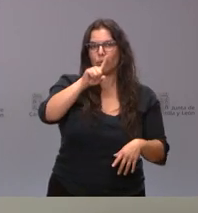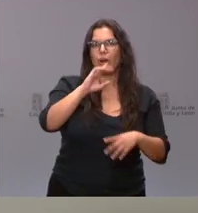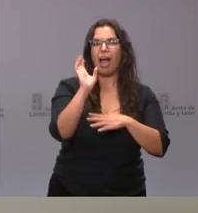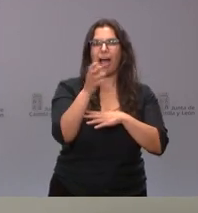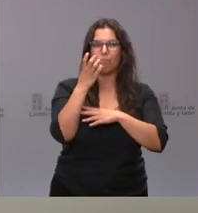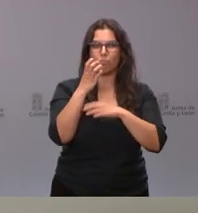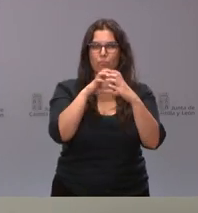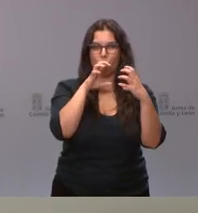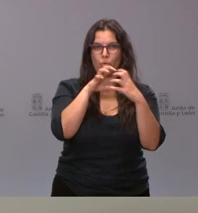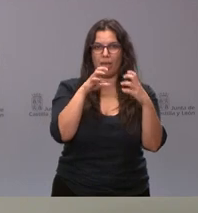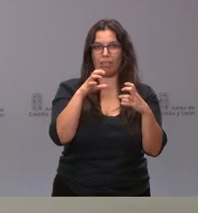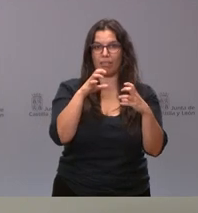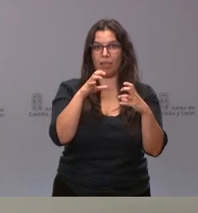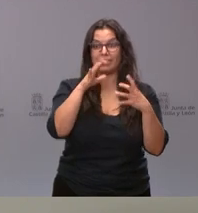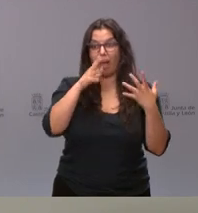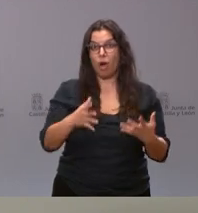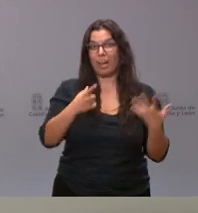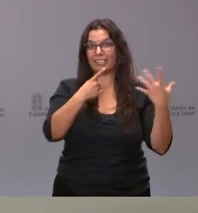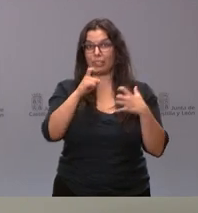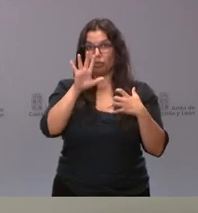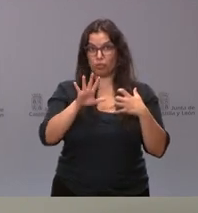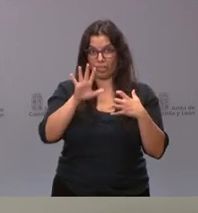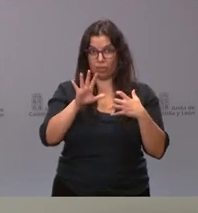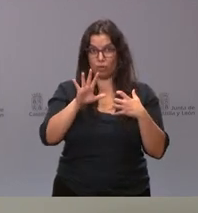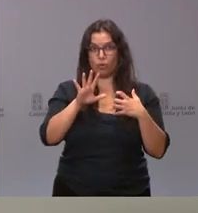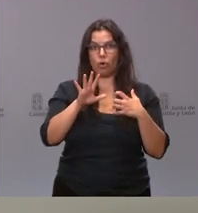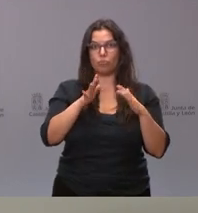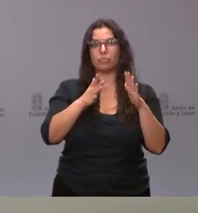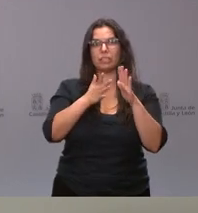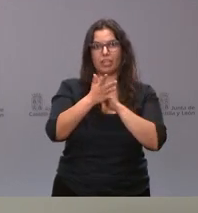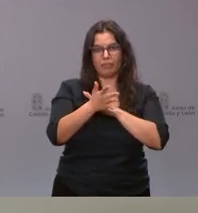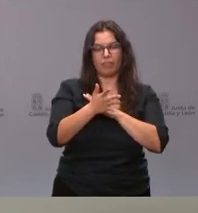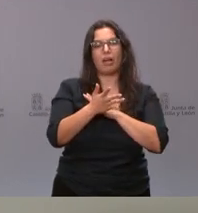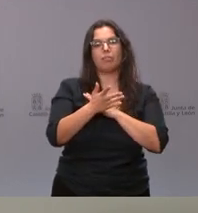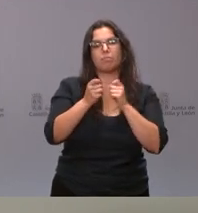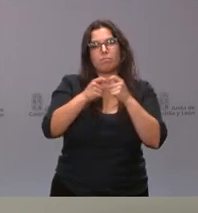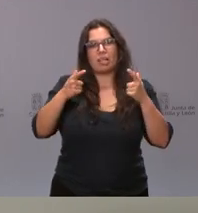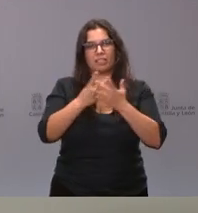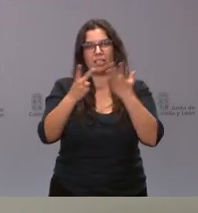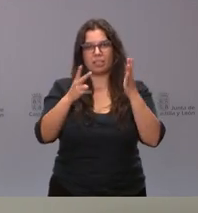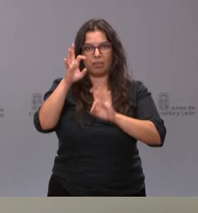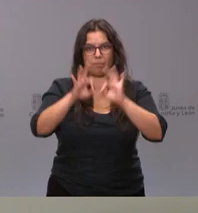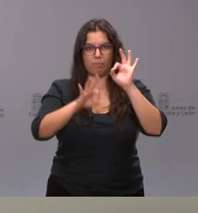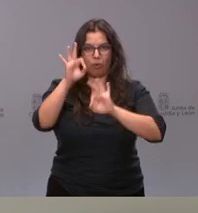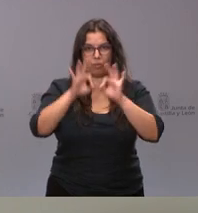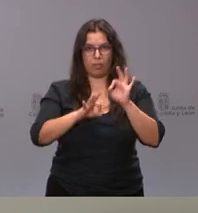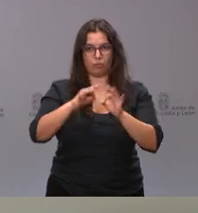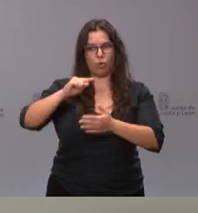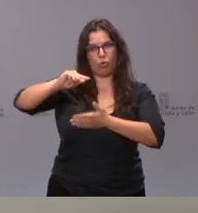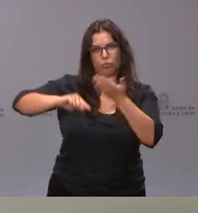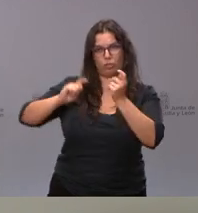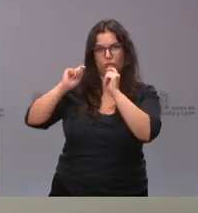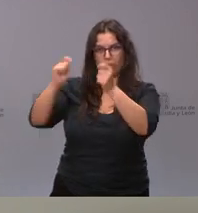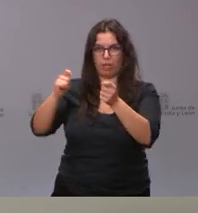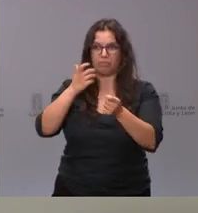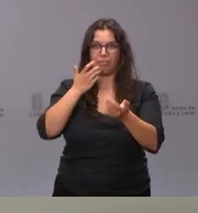605 actuales. Por tanto, un incremento del 17% una vez que se adjudique este contrato respecto